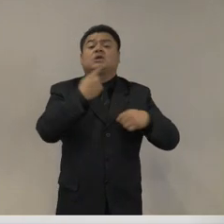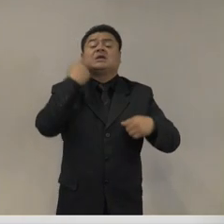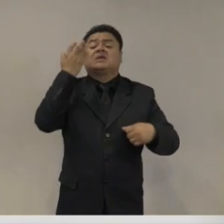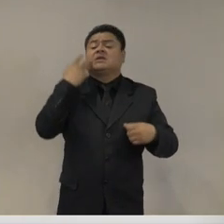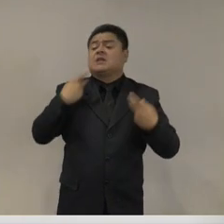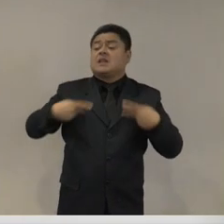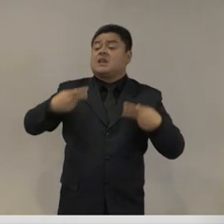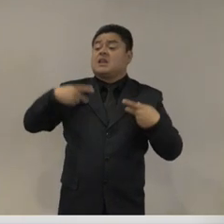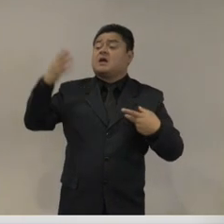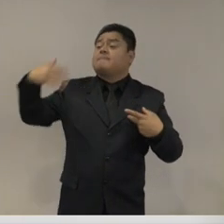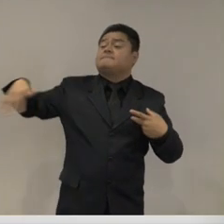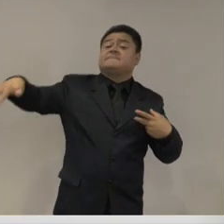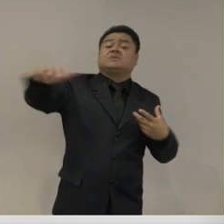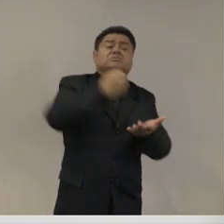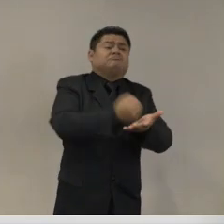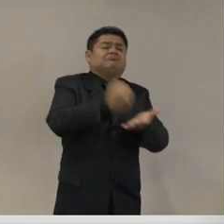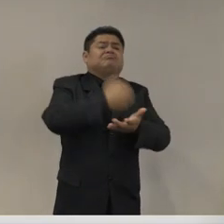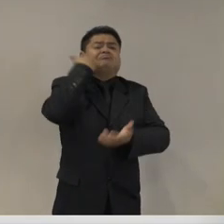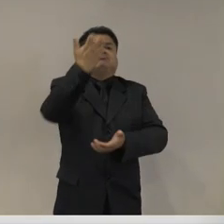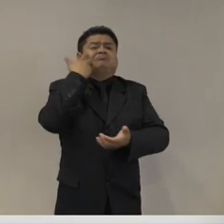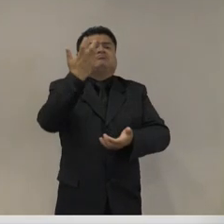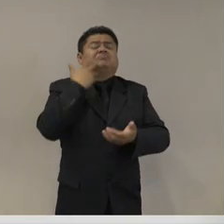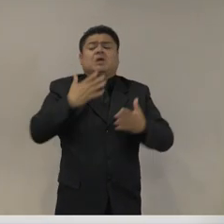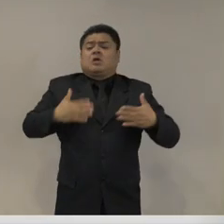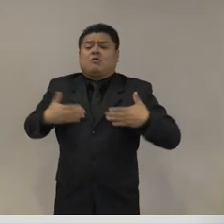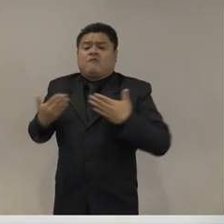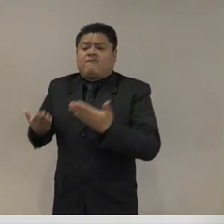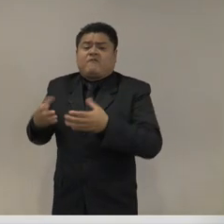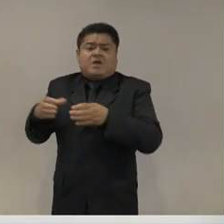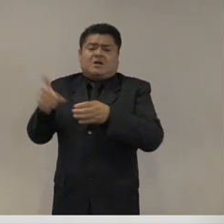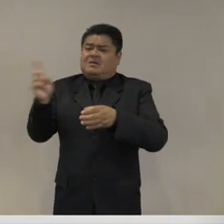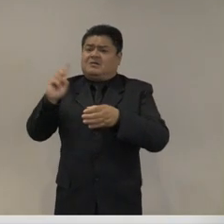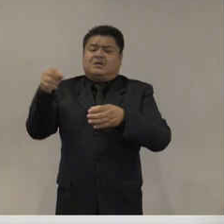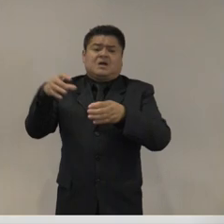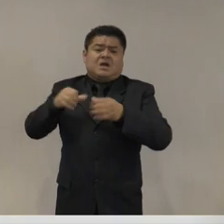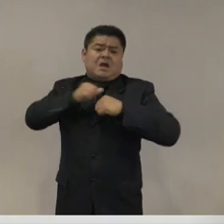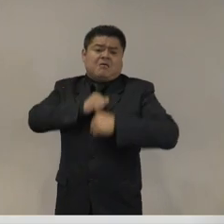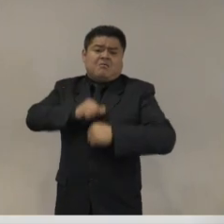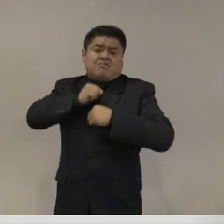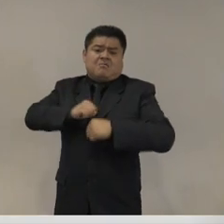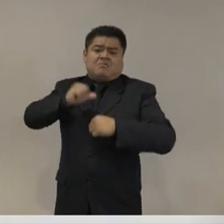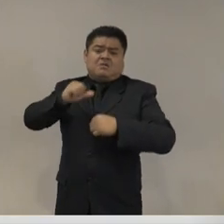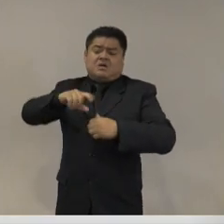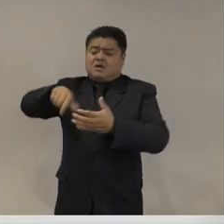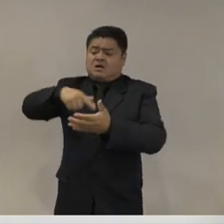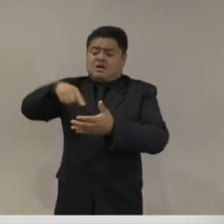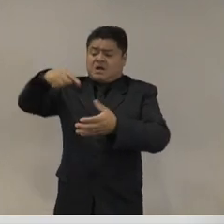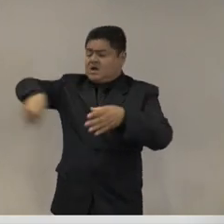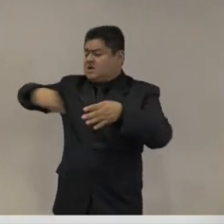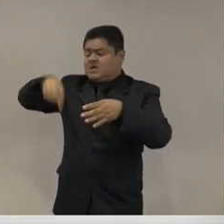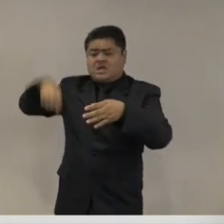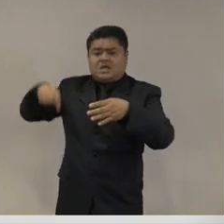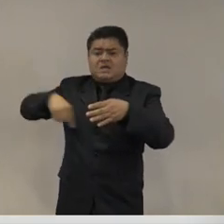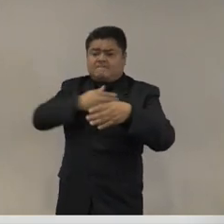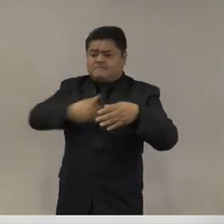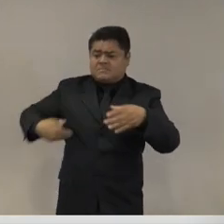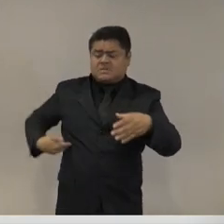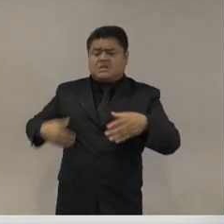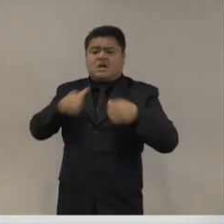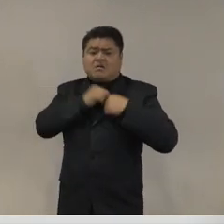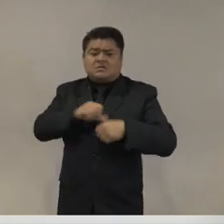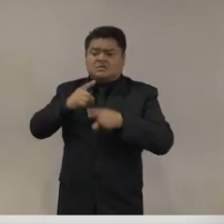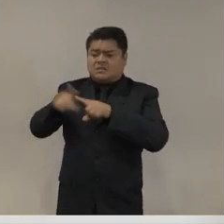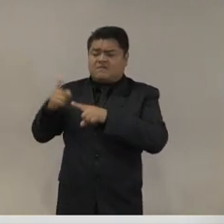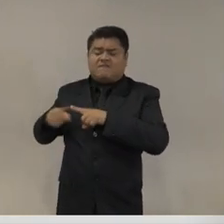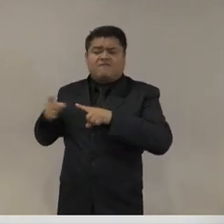ciudadanía ante la falta de confianza en la capacidad de las autoridades locales para llegar a acuerdos en materia